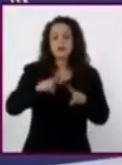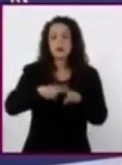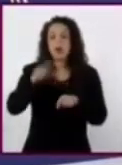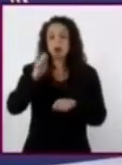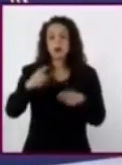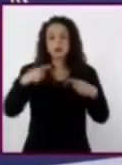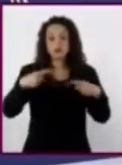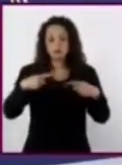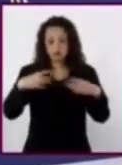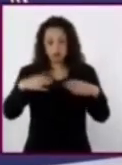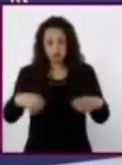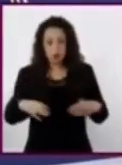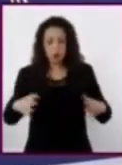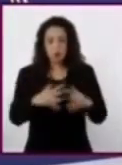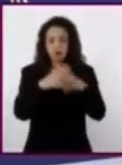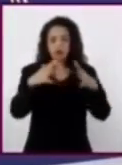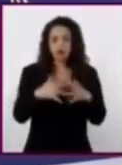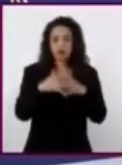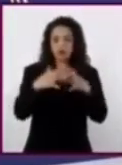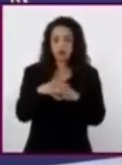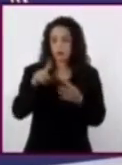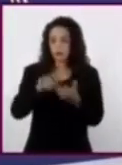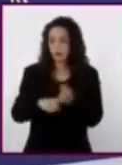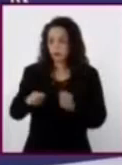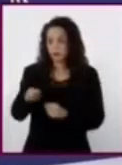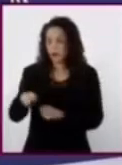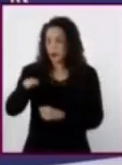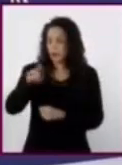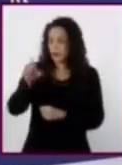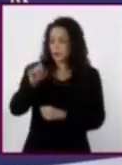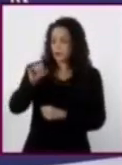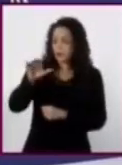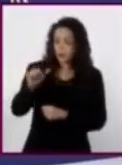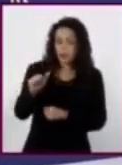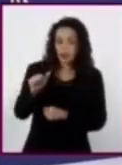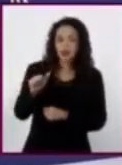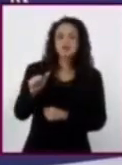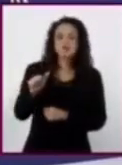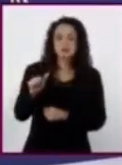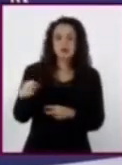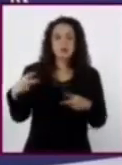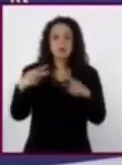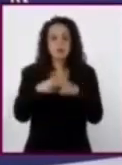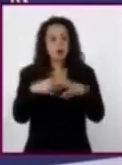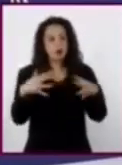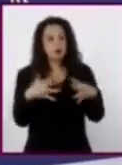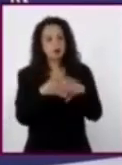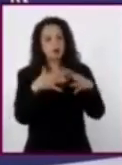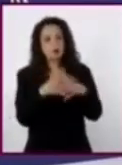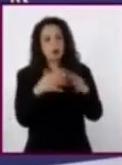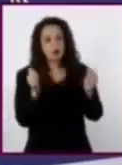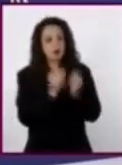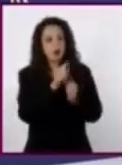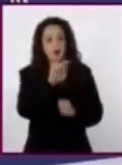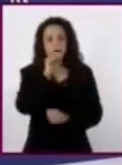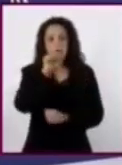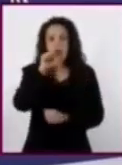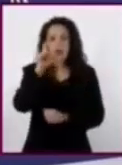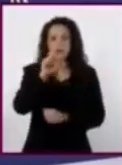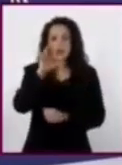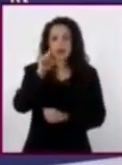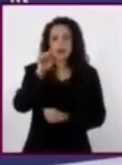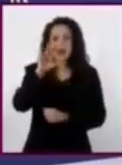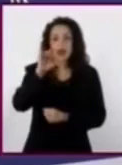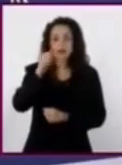pertenecientes a la nobleza mexica, enfrentándose a guerreros trascaltecas y soldados